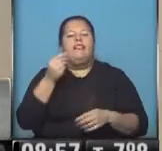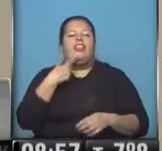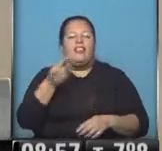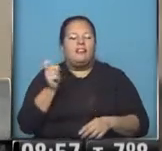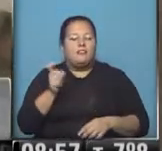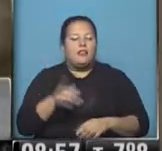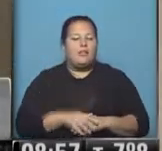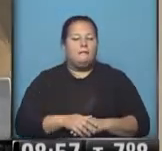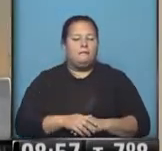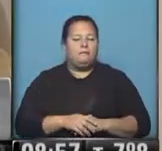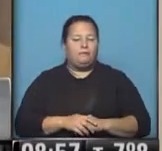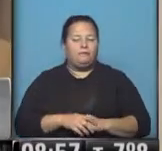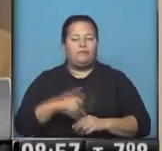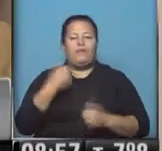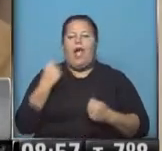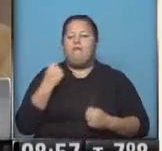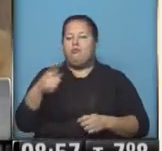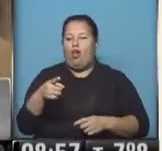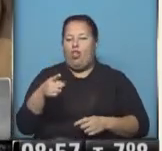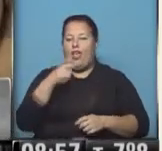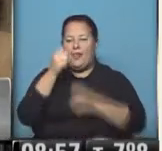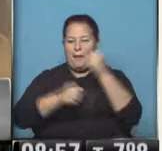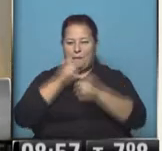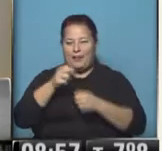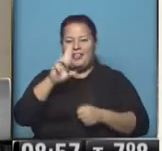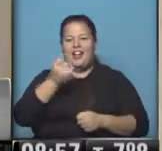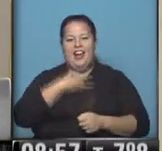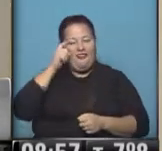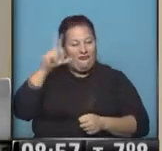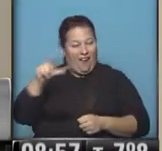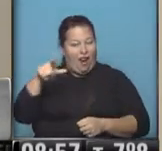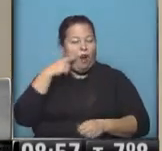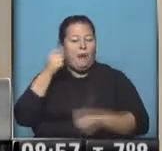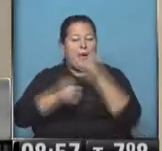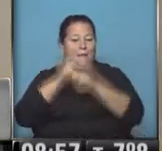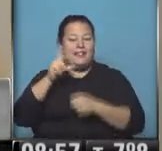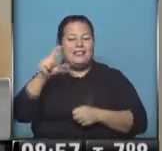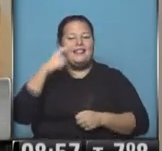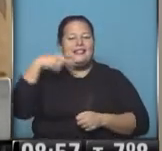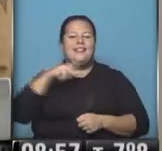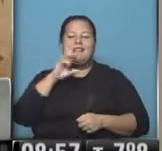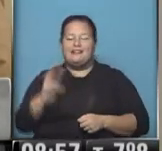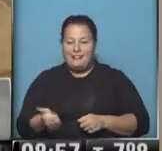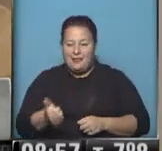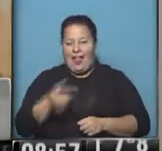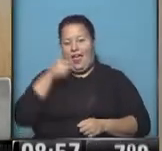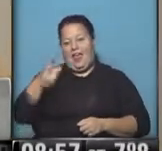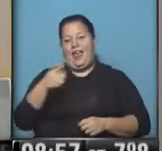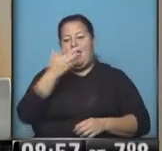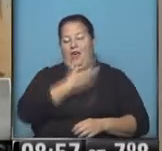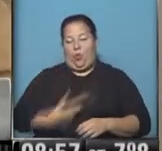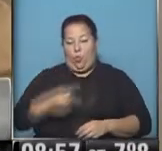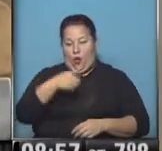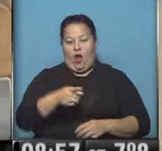el apoderado de la empresa, Rafael de Francesco, justamente de la empresa Sintra, que encabeza Rebagliati